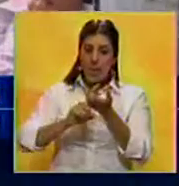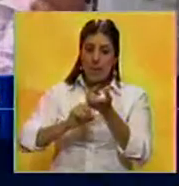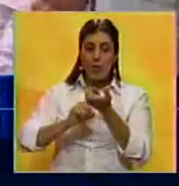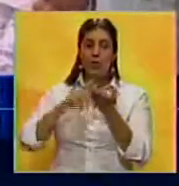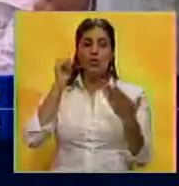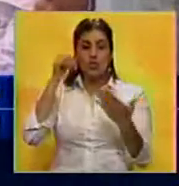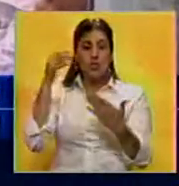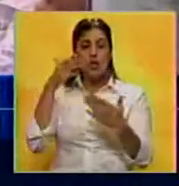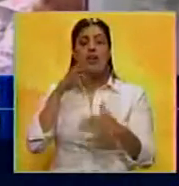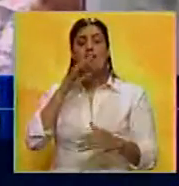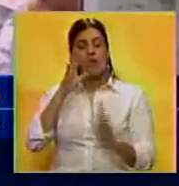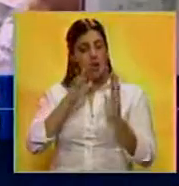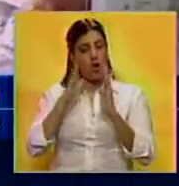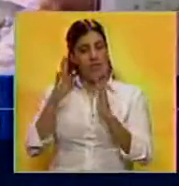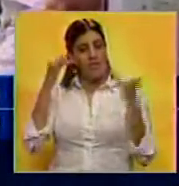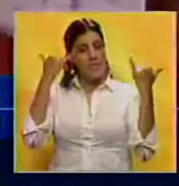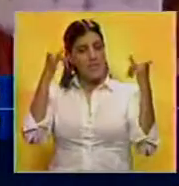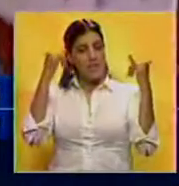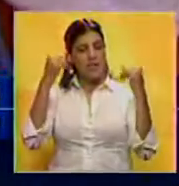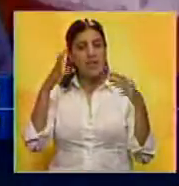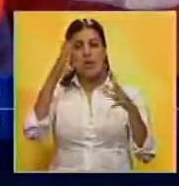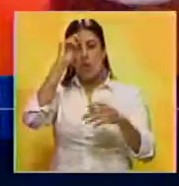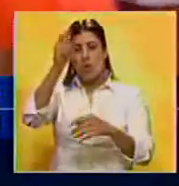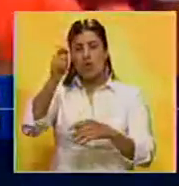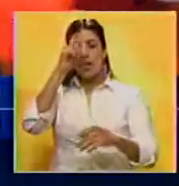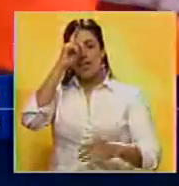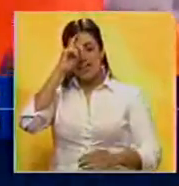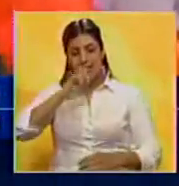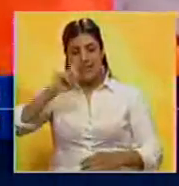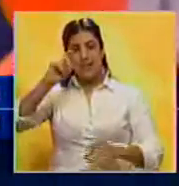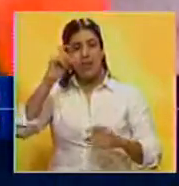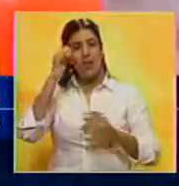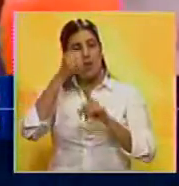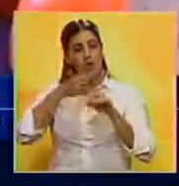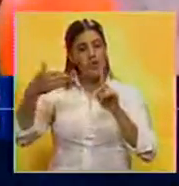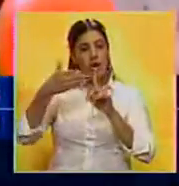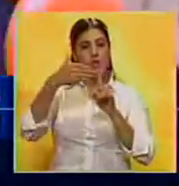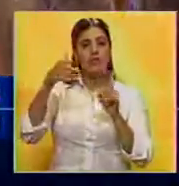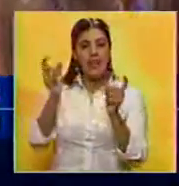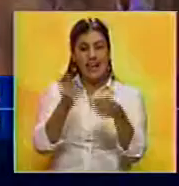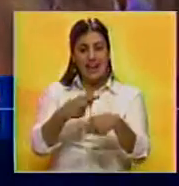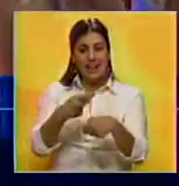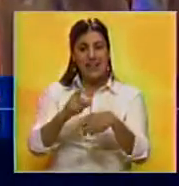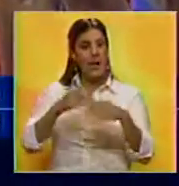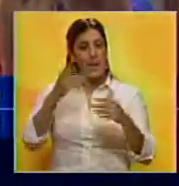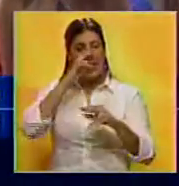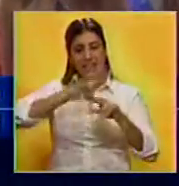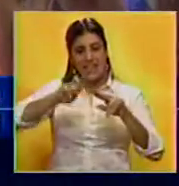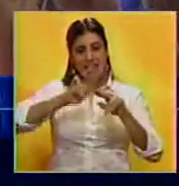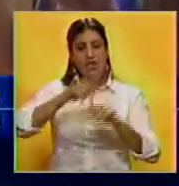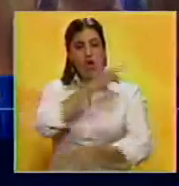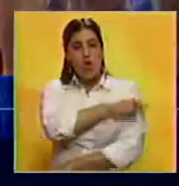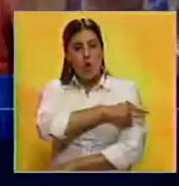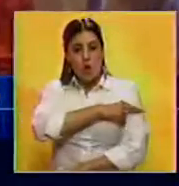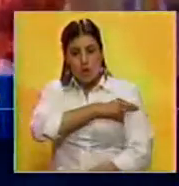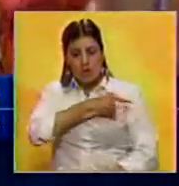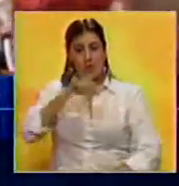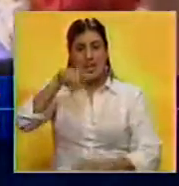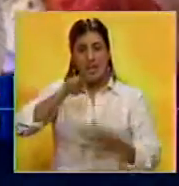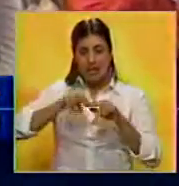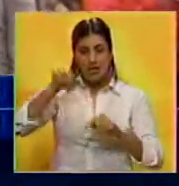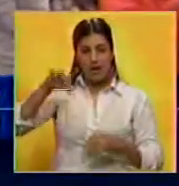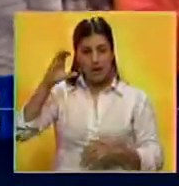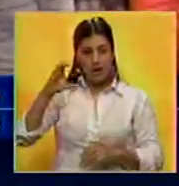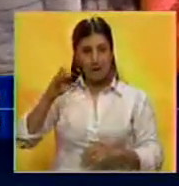Joffreni González, organizaron una fiesta en conmemoración del Día Mundial de la Lucha contra el Cáncer para los niños del Hospital JM de los